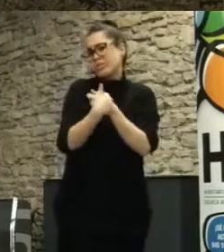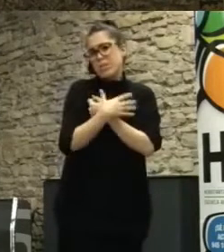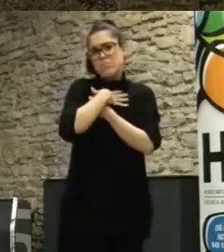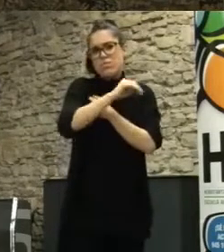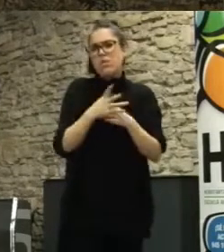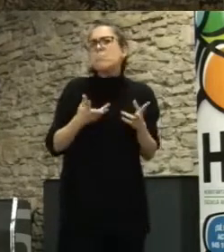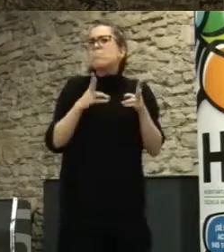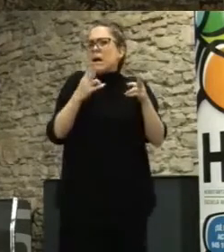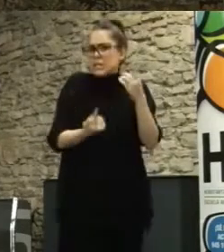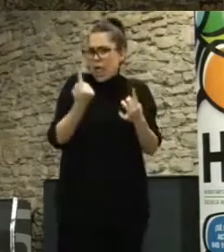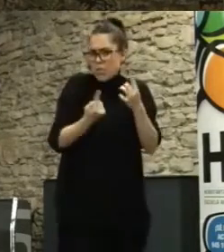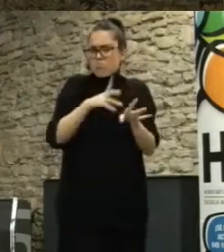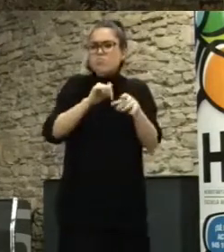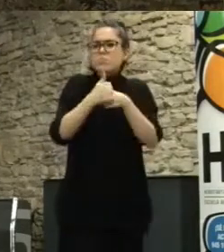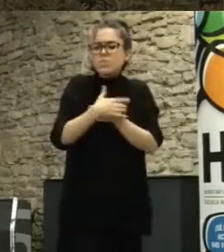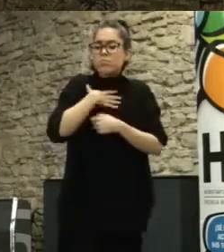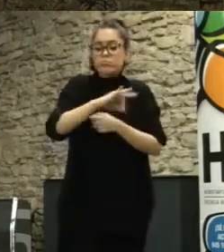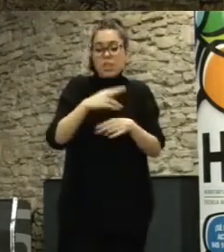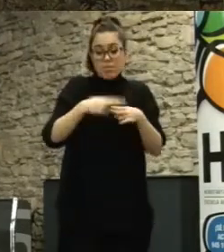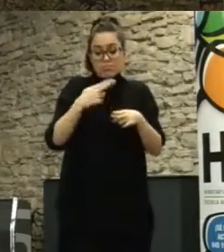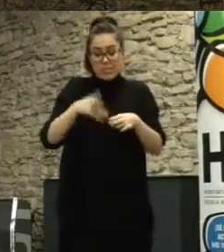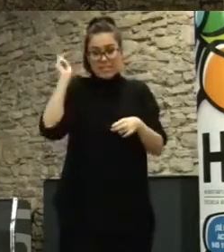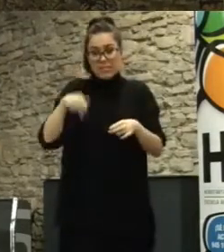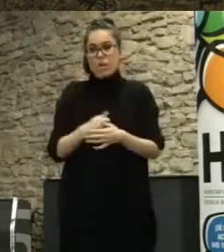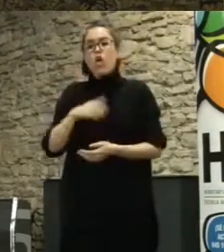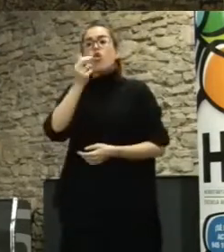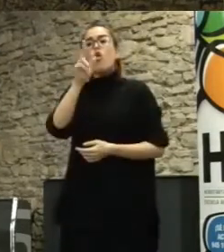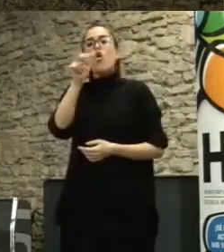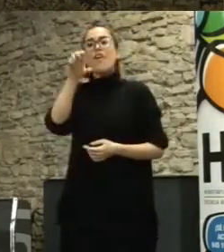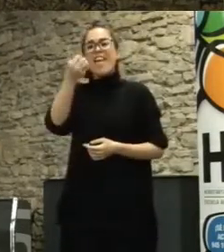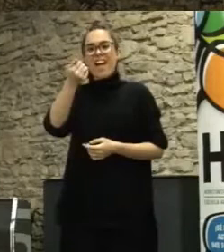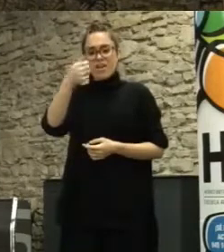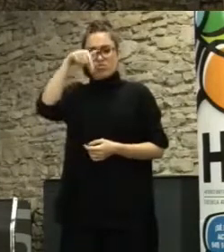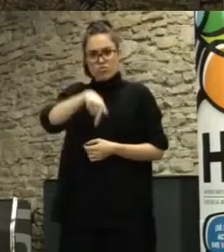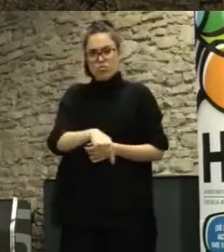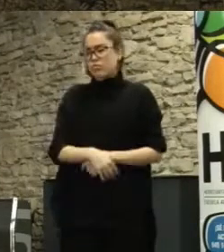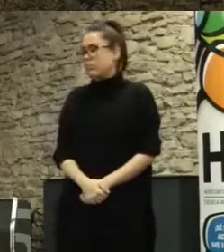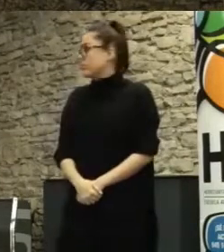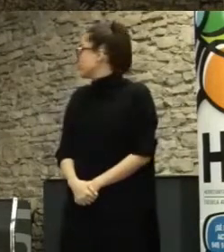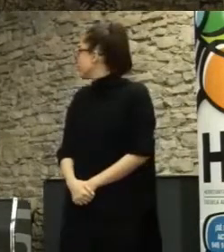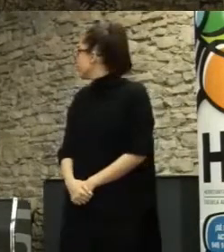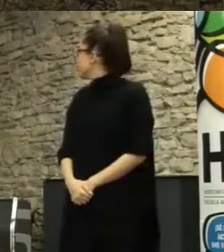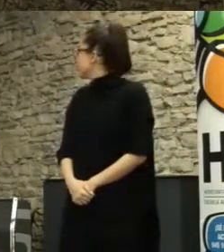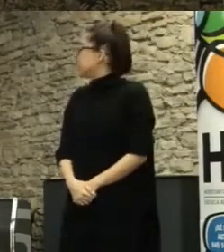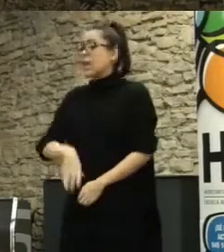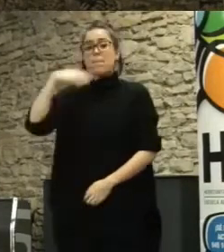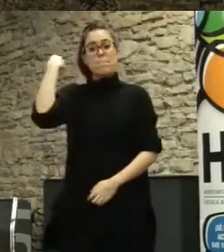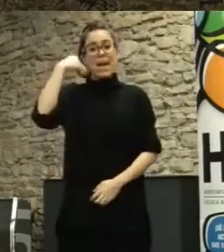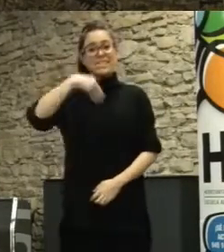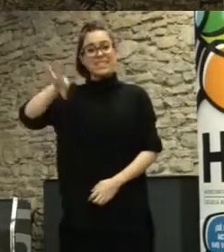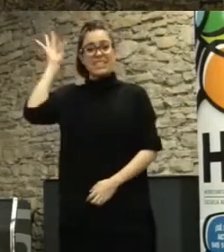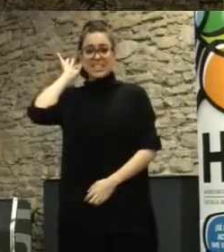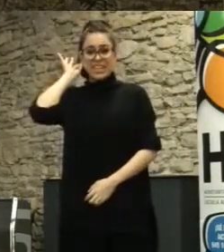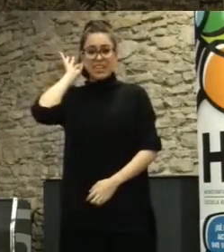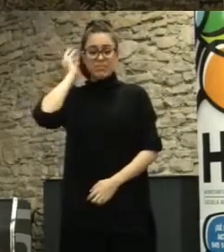de decisión política esto es Corea del Sur donde acabó dimitiendo la presidenta hay países donde la